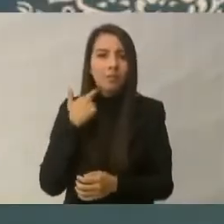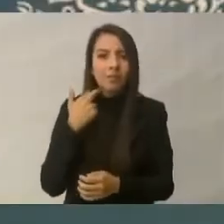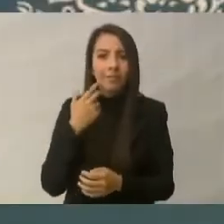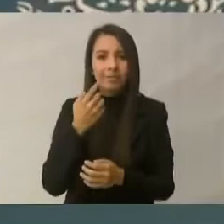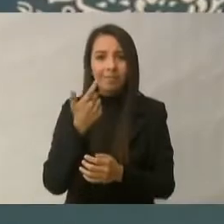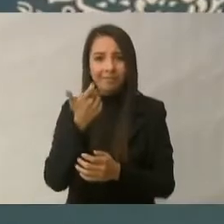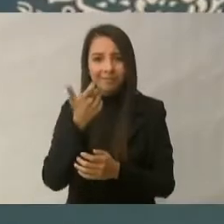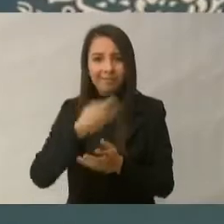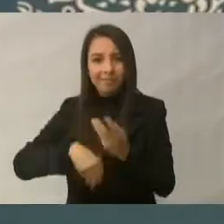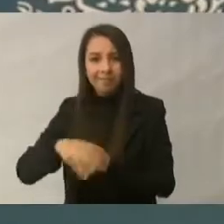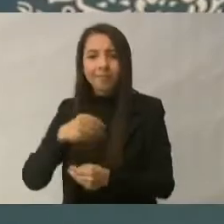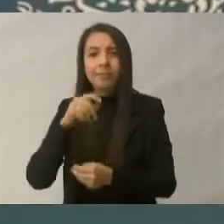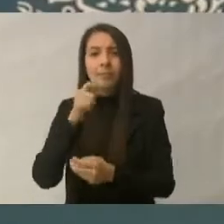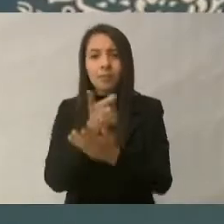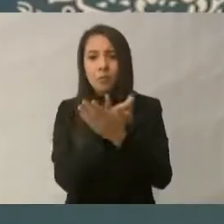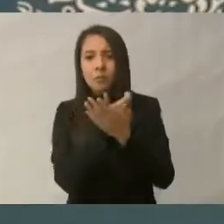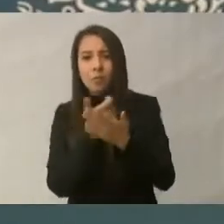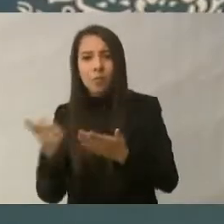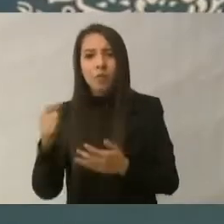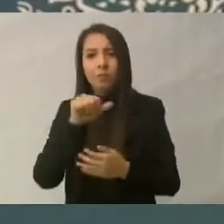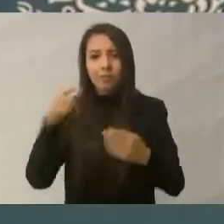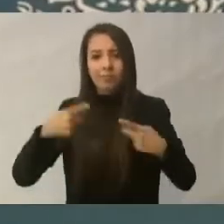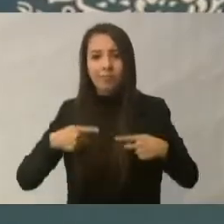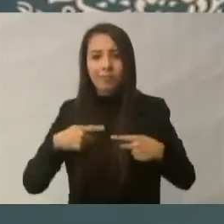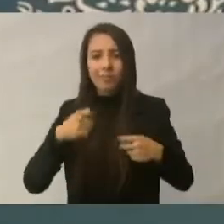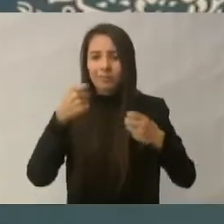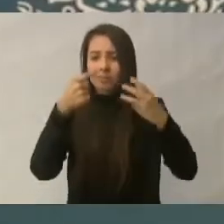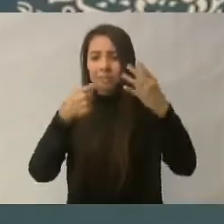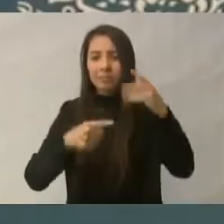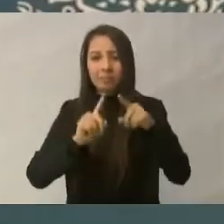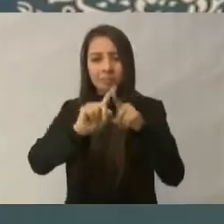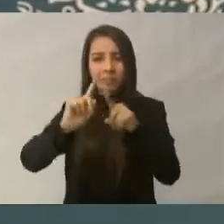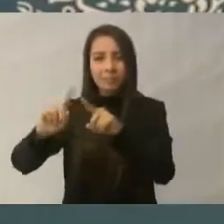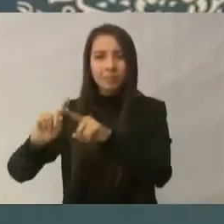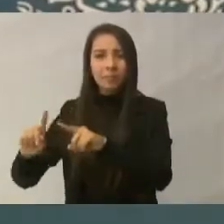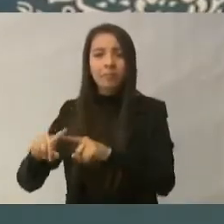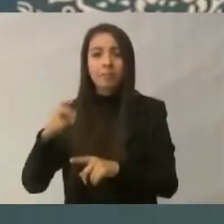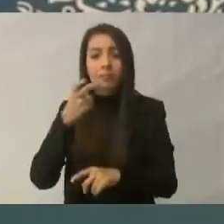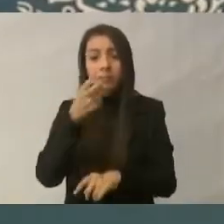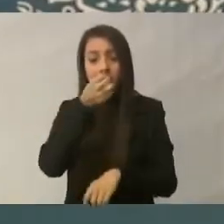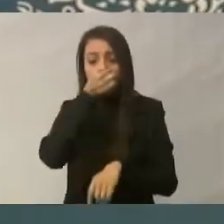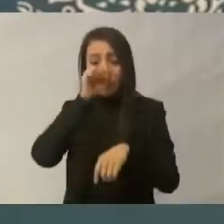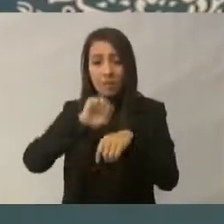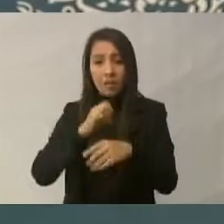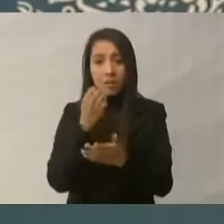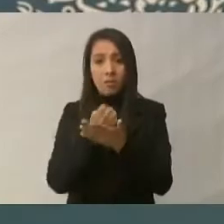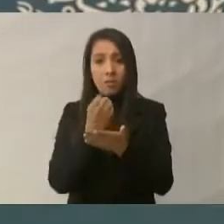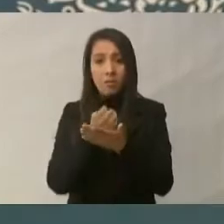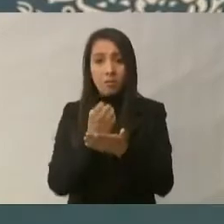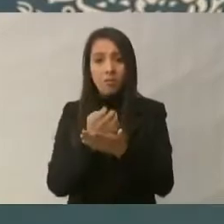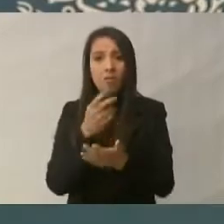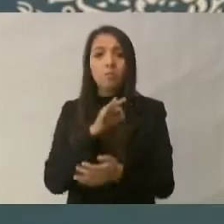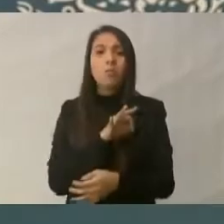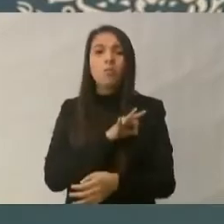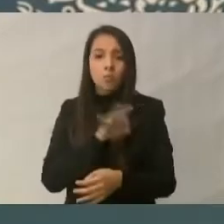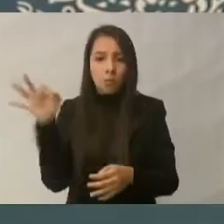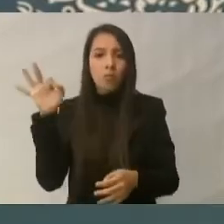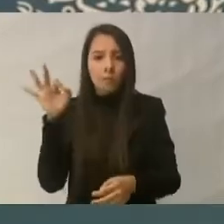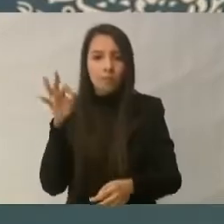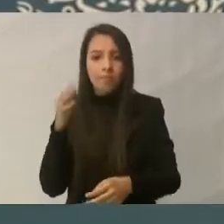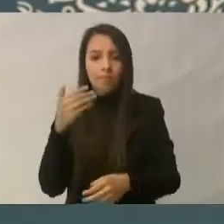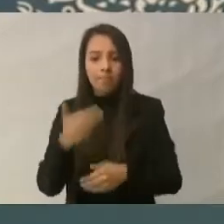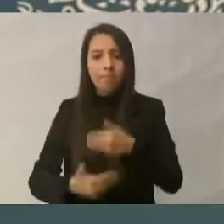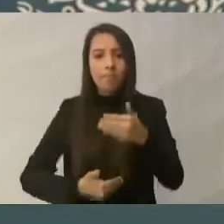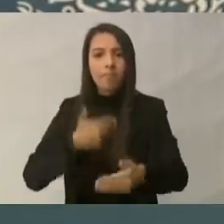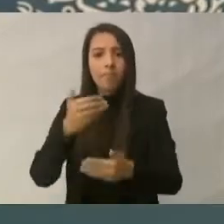Salarios Mínimos, entre otros, resultan claves para que la Secretaría de Economía pueda impulsar el programa de la zona libre de la frontera